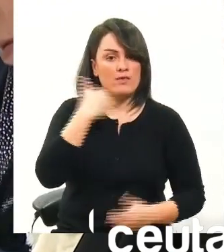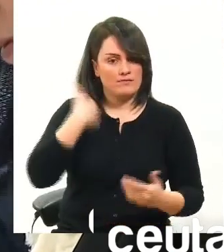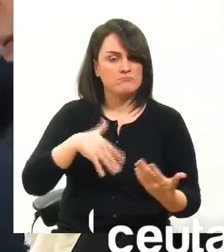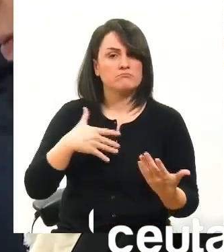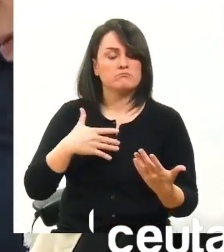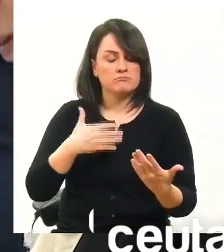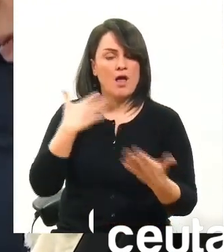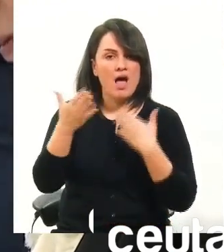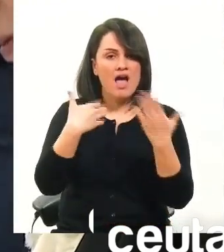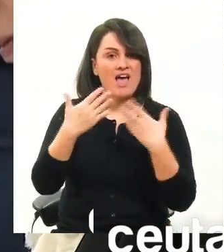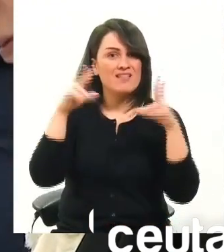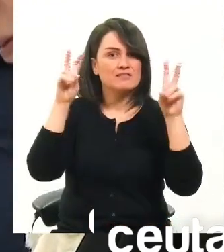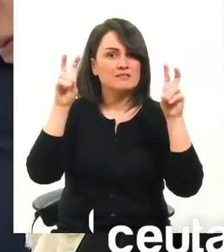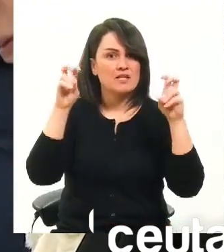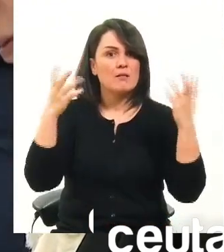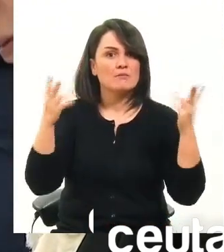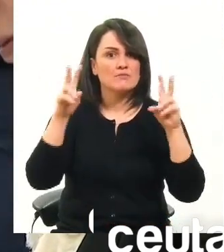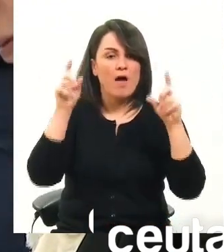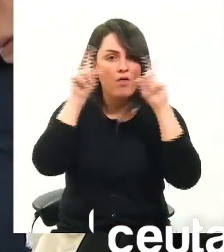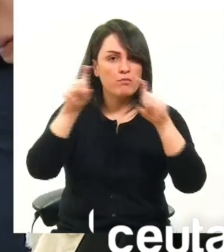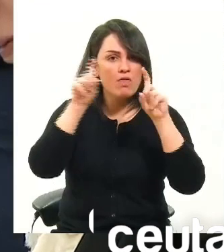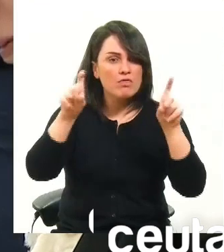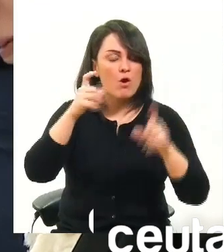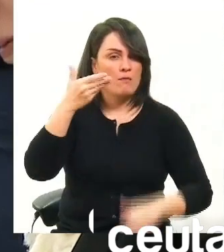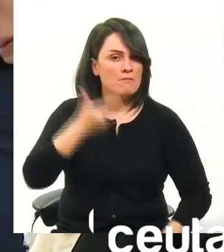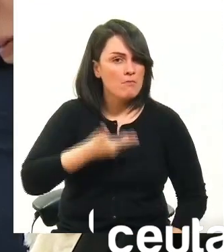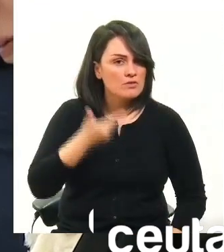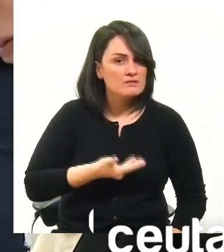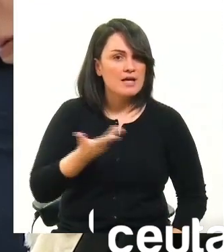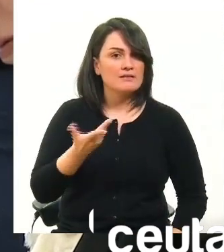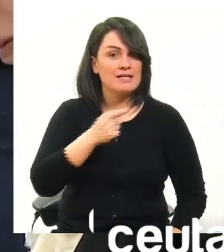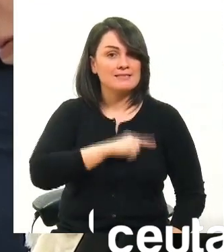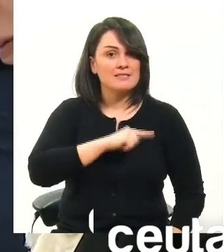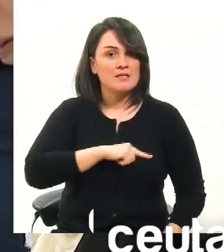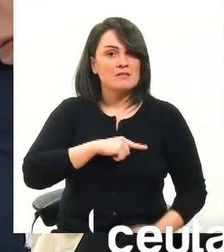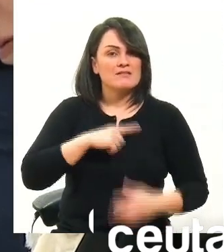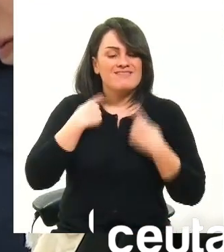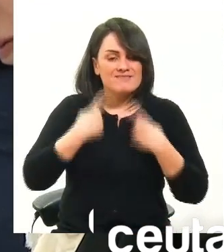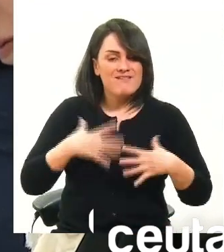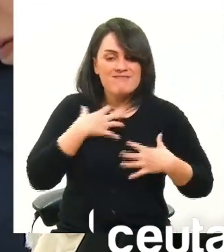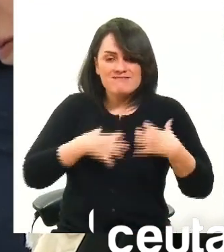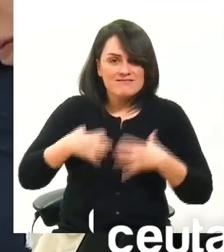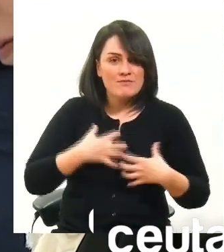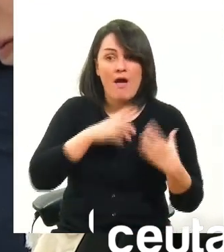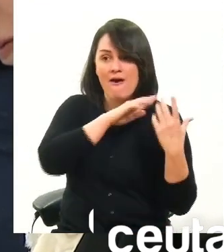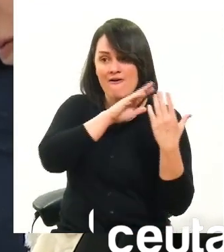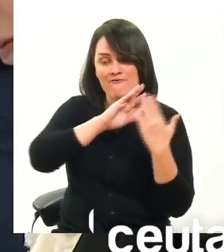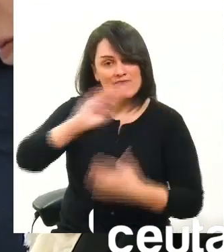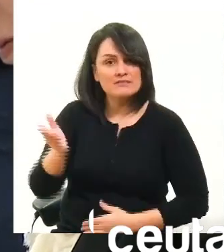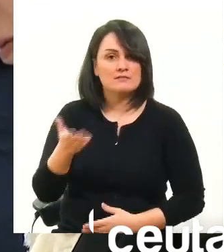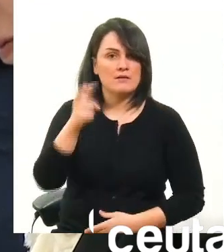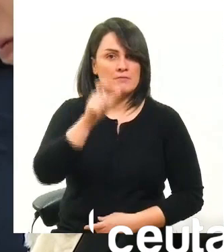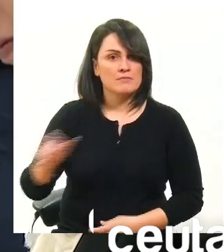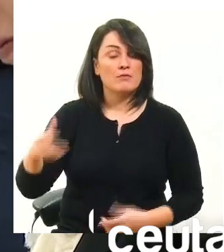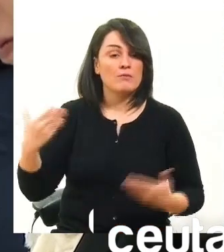educativas o todos los factores educativos tenían que ver y ahondaban también en los sentimientos de frustración por lo tanto me gustaría indicar que